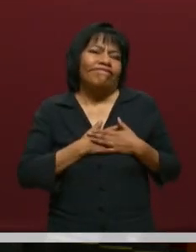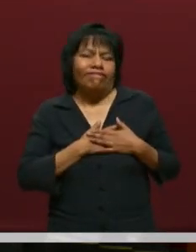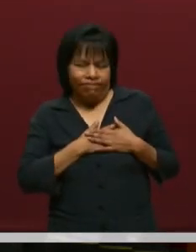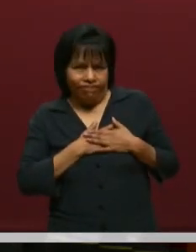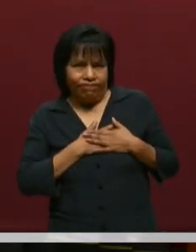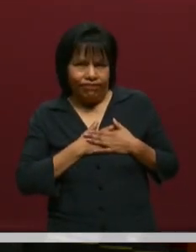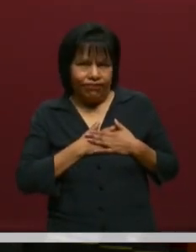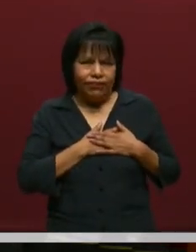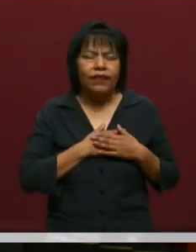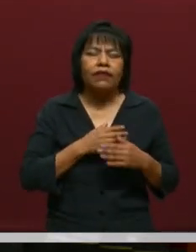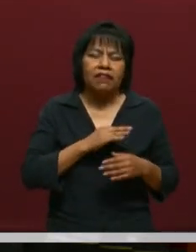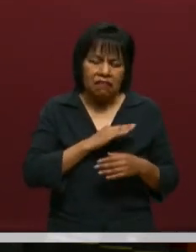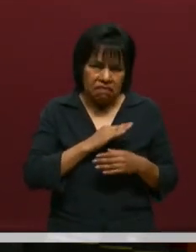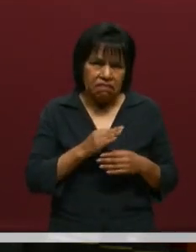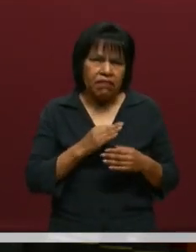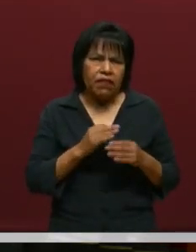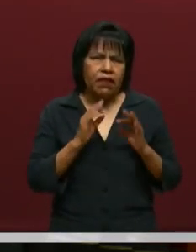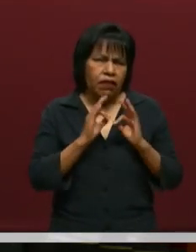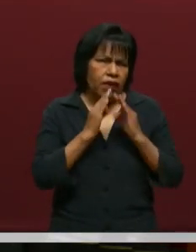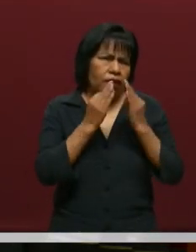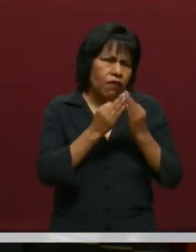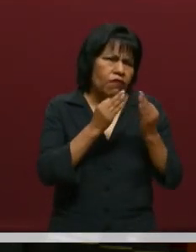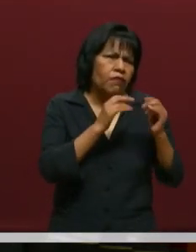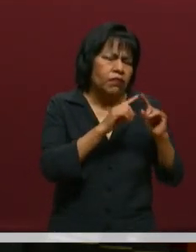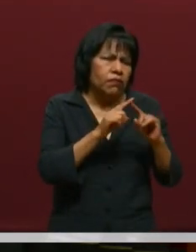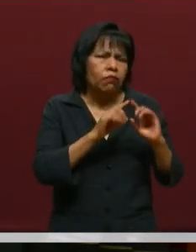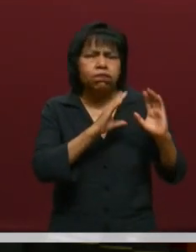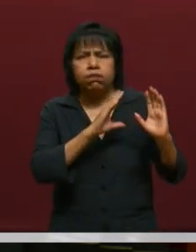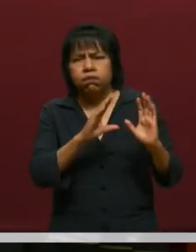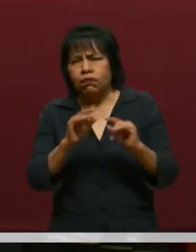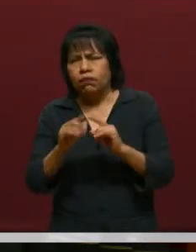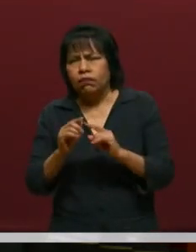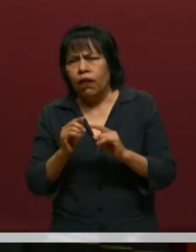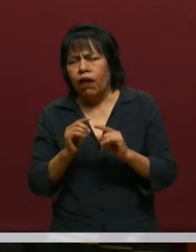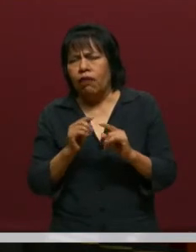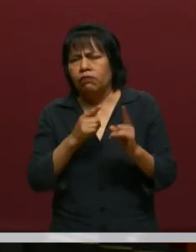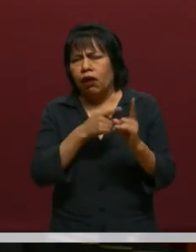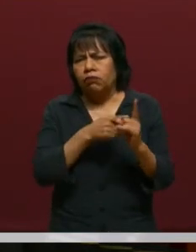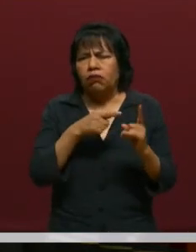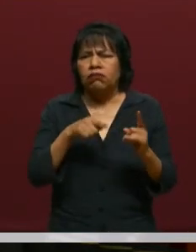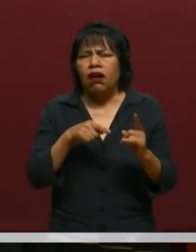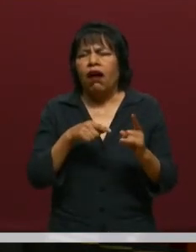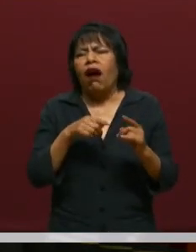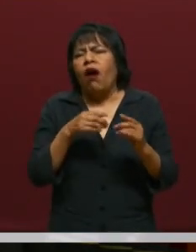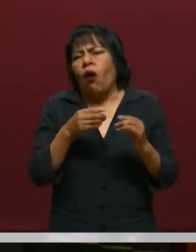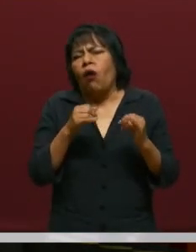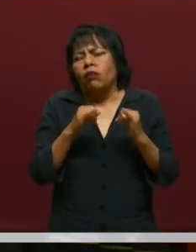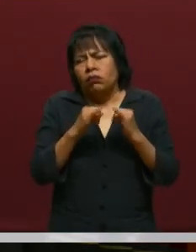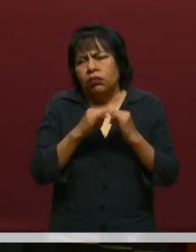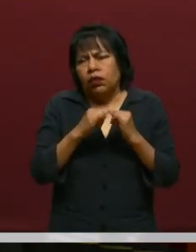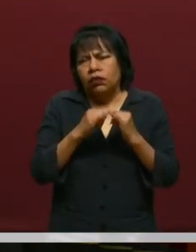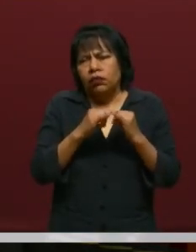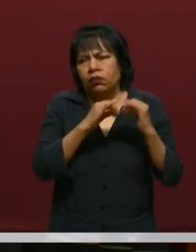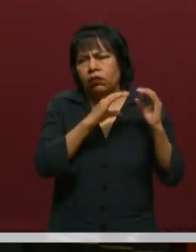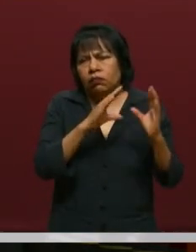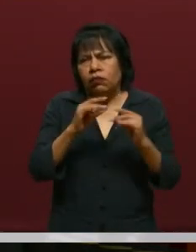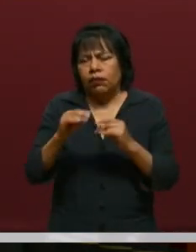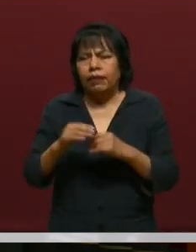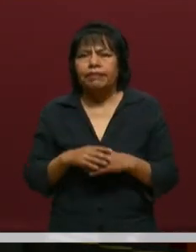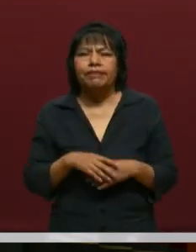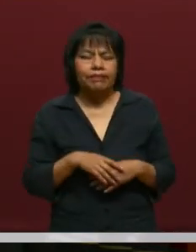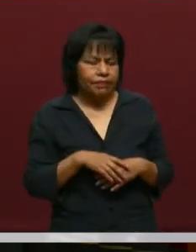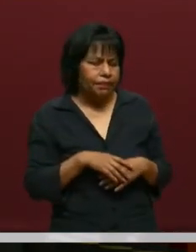pasión, con dedicación y es la forma en cómo se puede dirigir una institución de educación superior. Claro, con